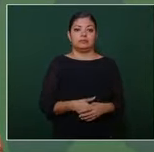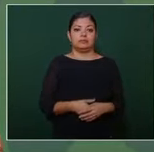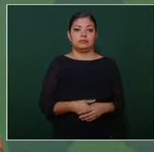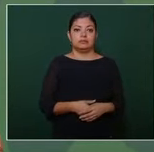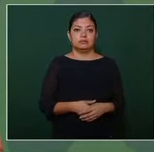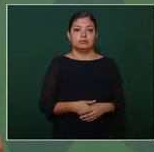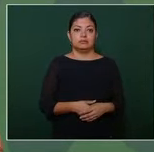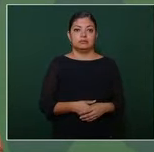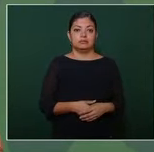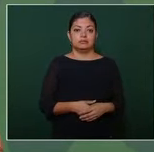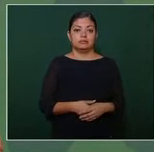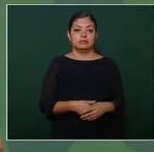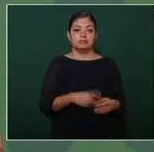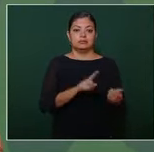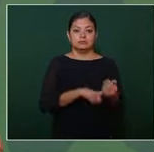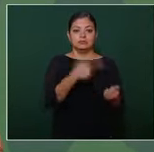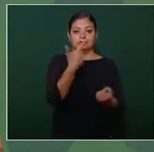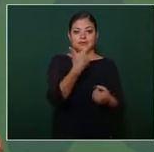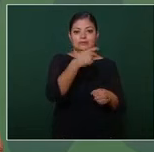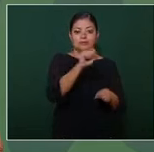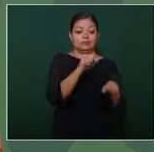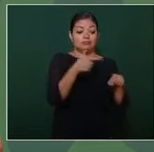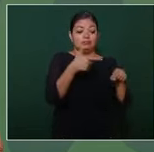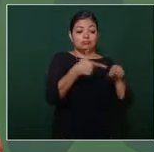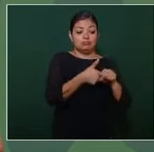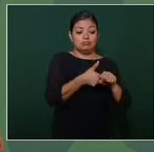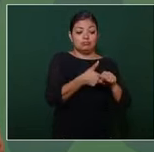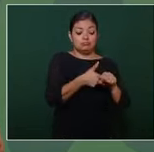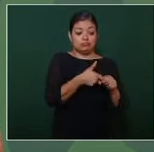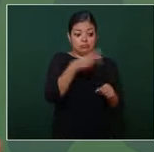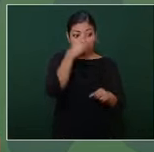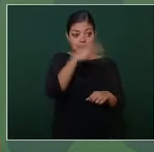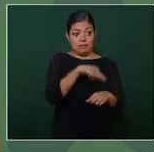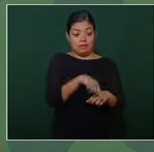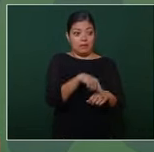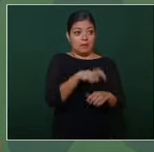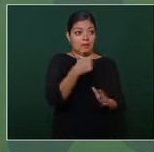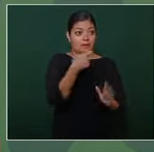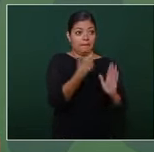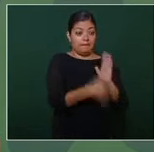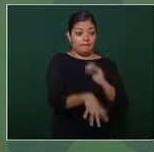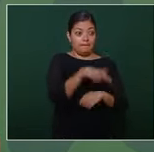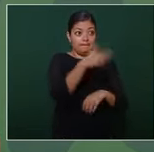la gasolina en México es más barata que en Estados Unidos y que en Europa